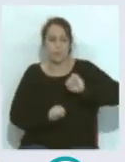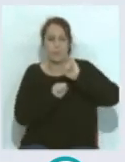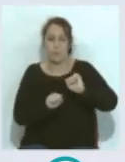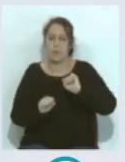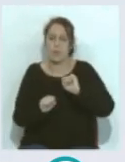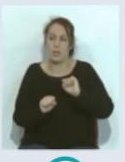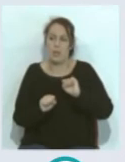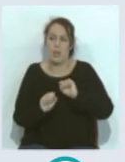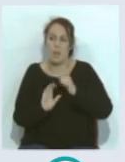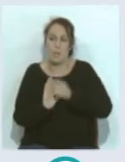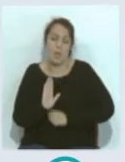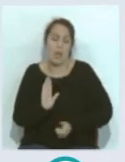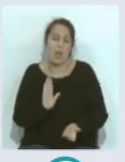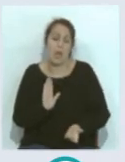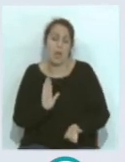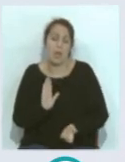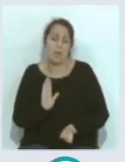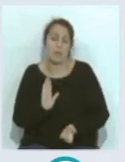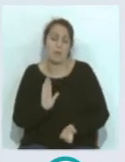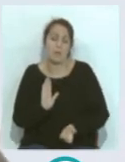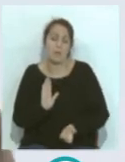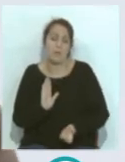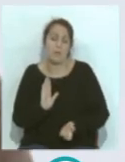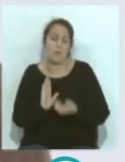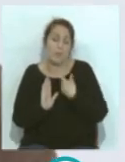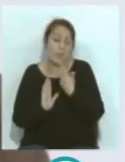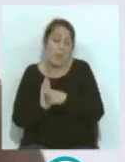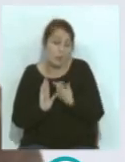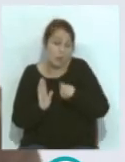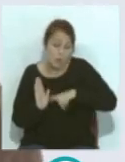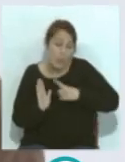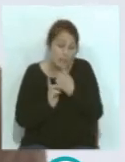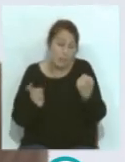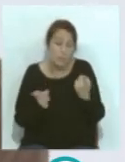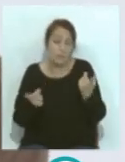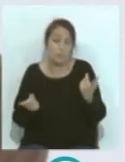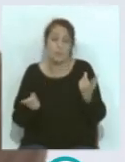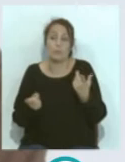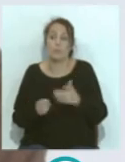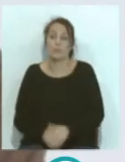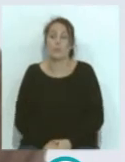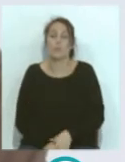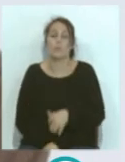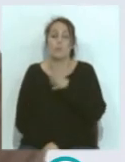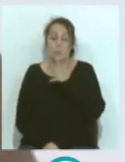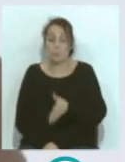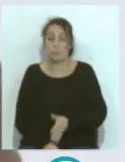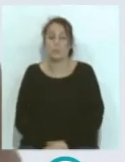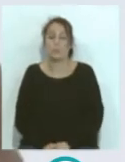En la medida de que los necesitamos, ¿no? En cada momento. Por tanto,